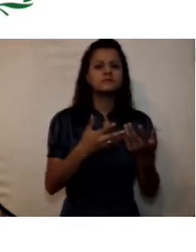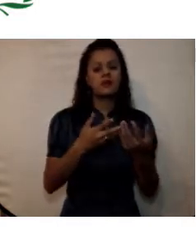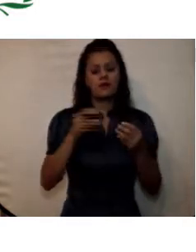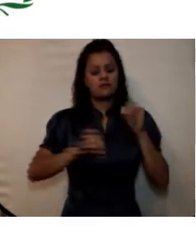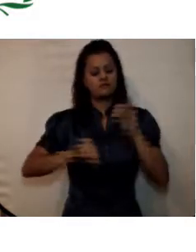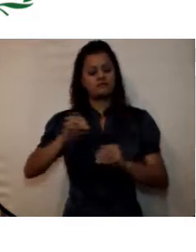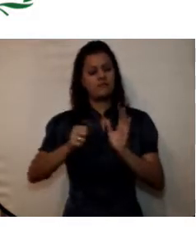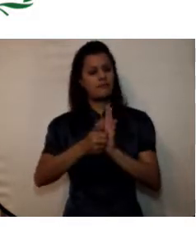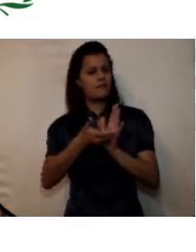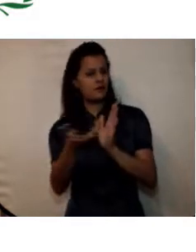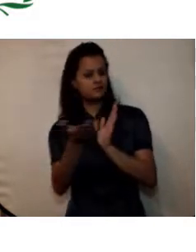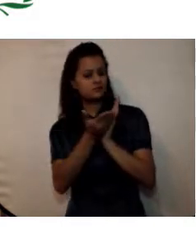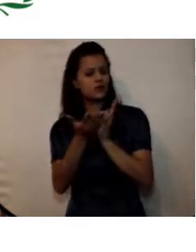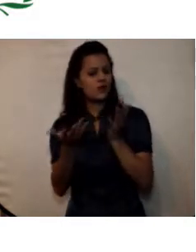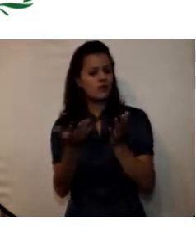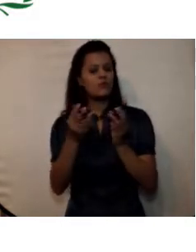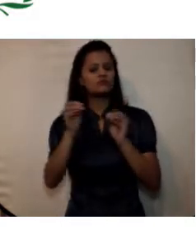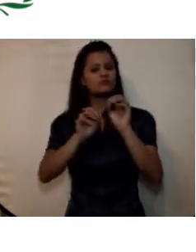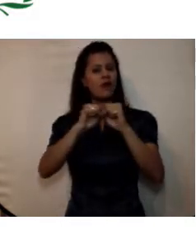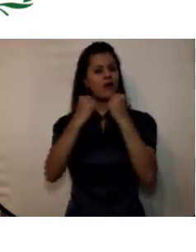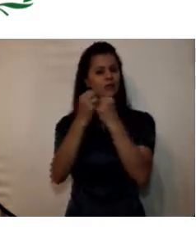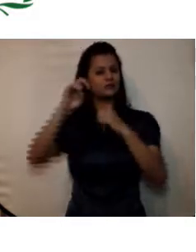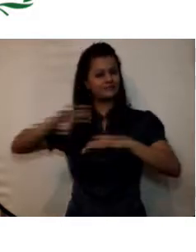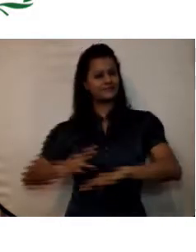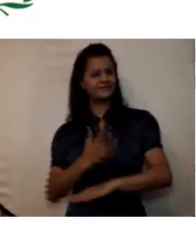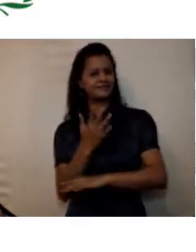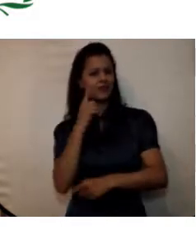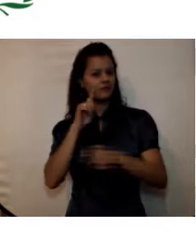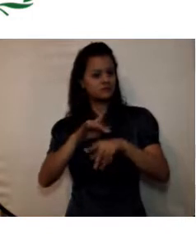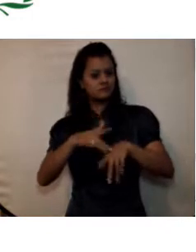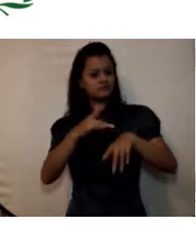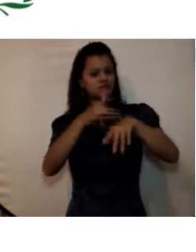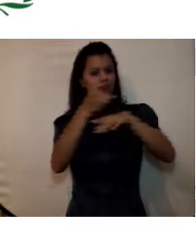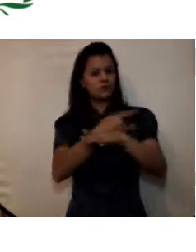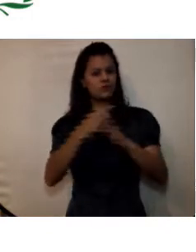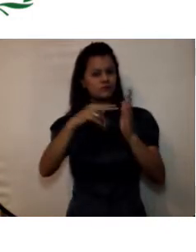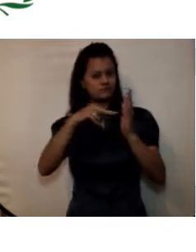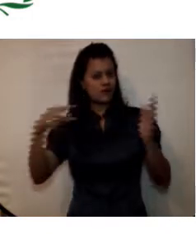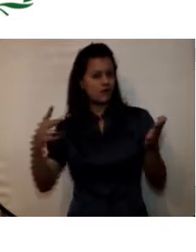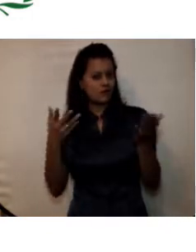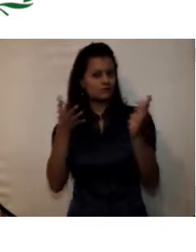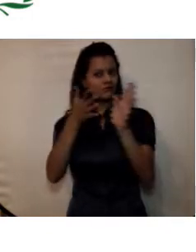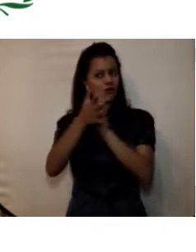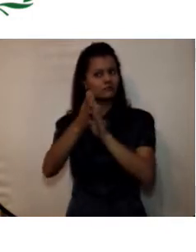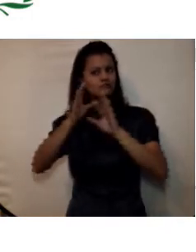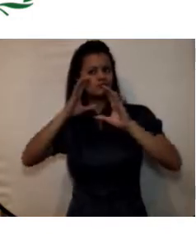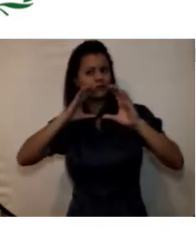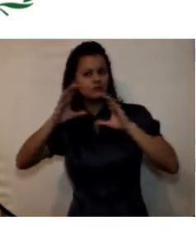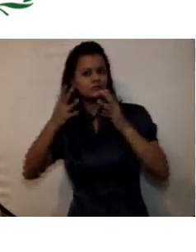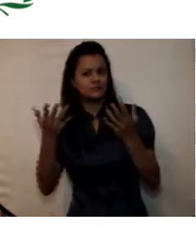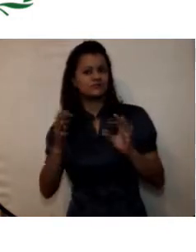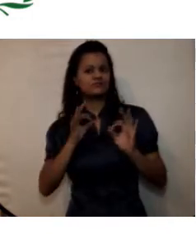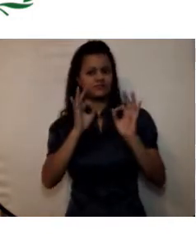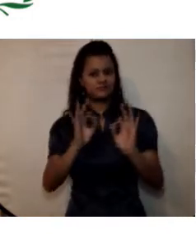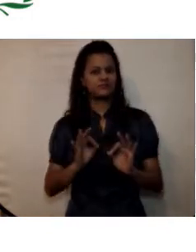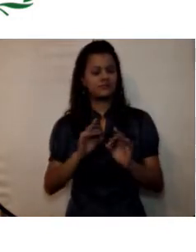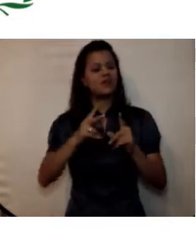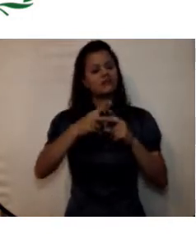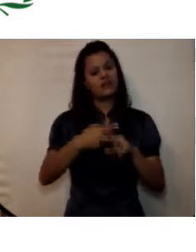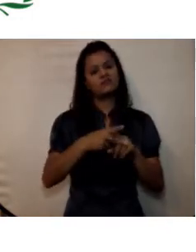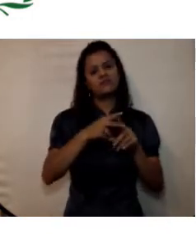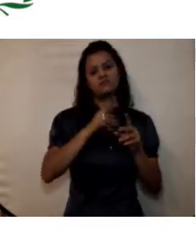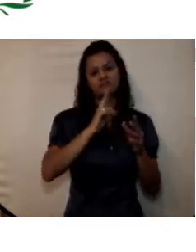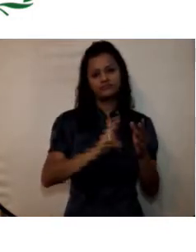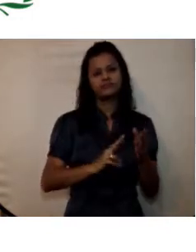estudio a través de aulas virtuales para promover el uso de las tecnologías de la información y la comunicación talleres aplicación de preguntas de